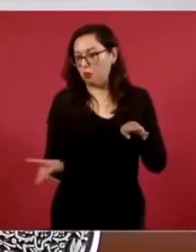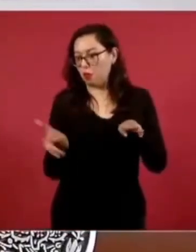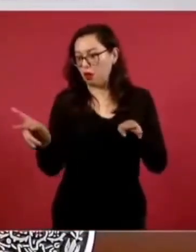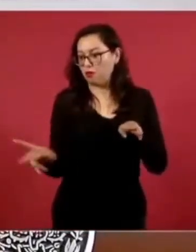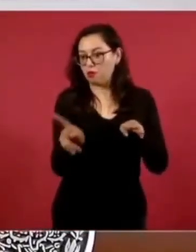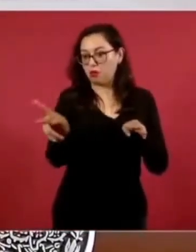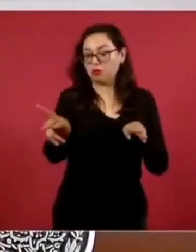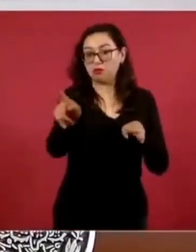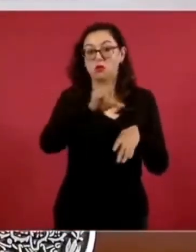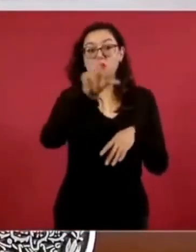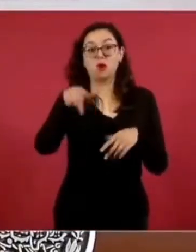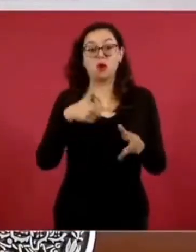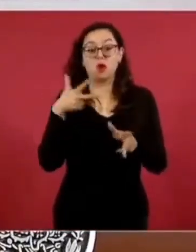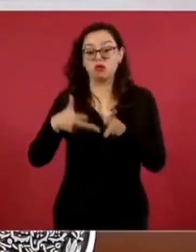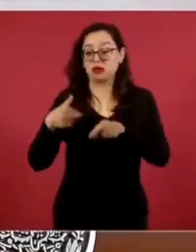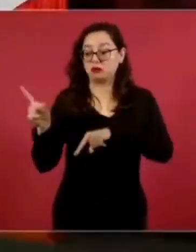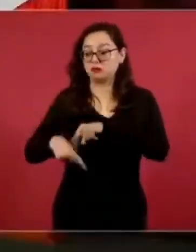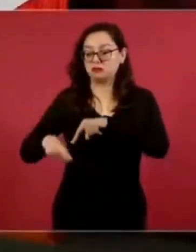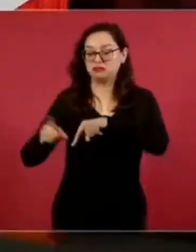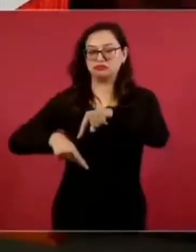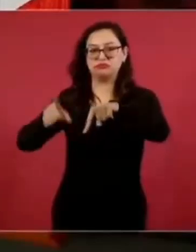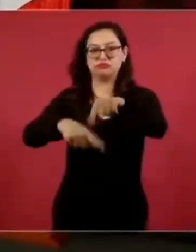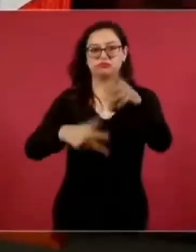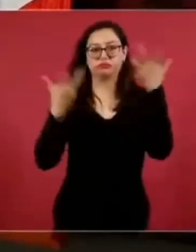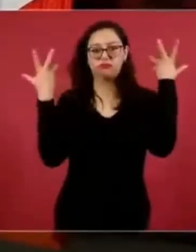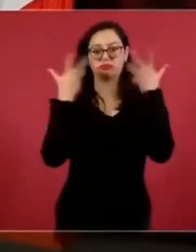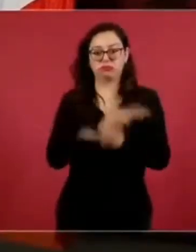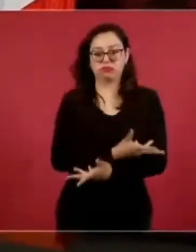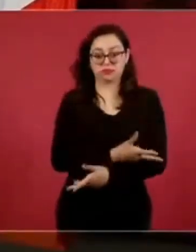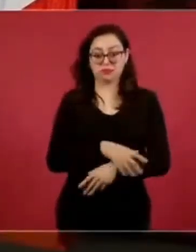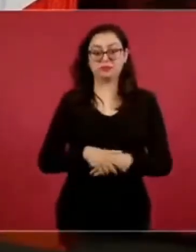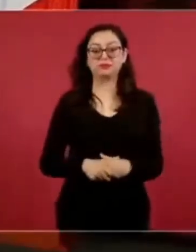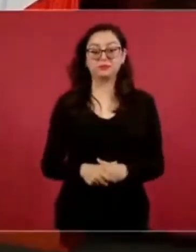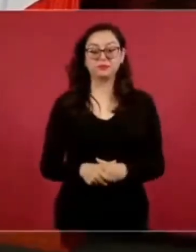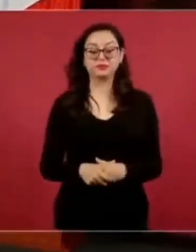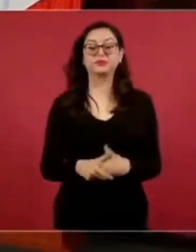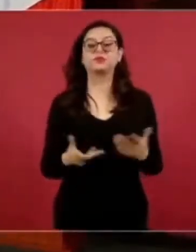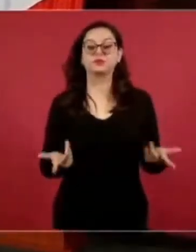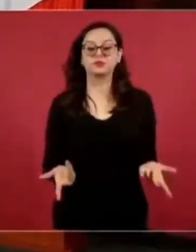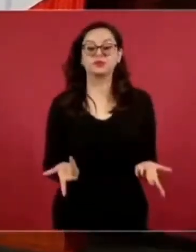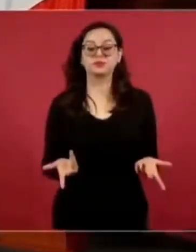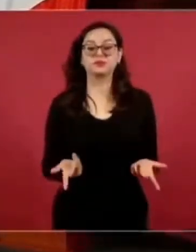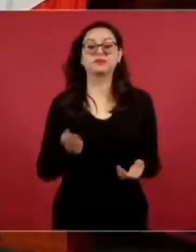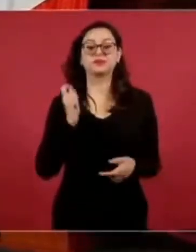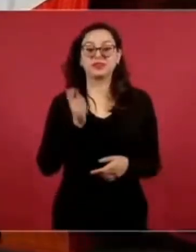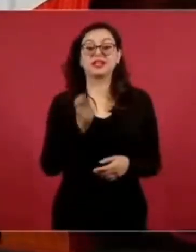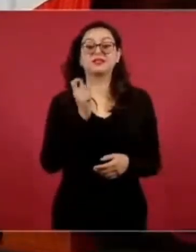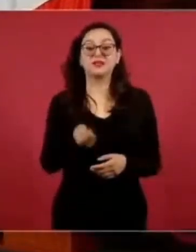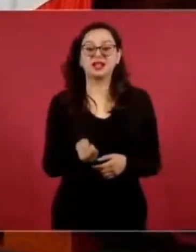va a ir abriendo frentes. ¿Y qué va a significar esto? Trabajo,